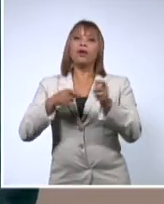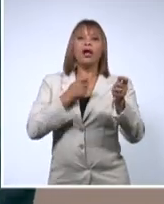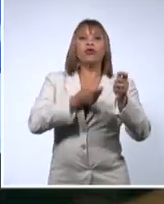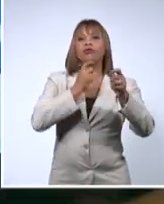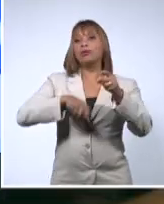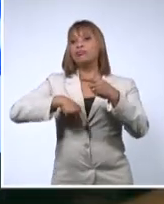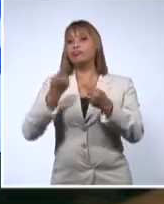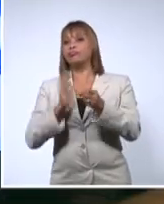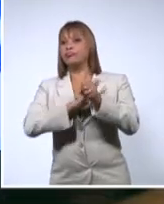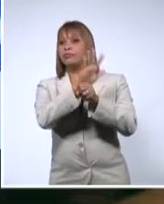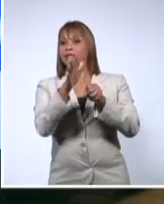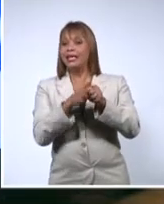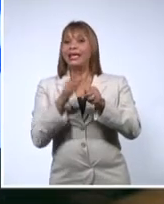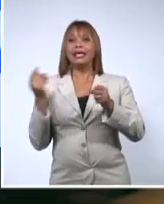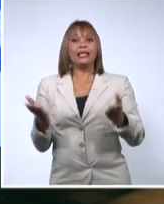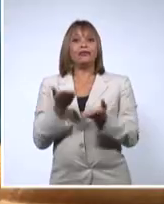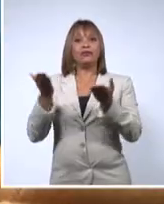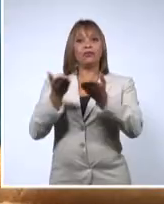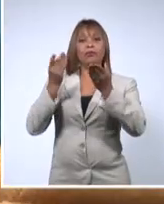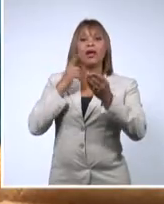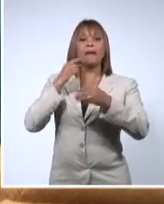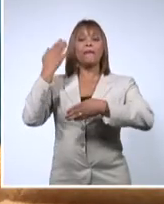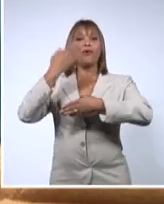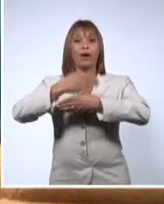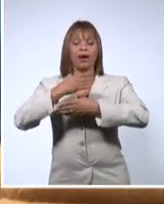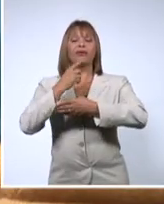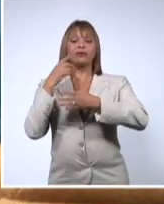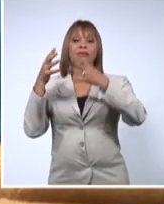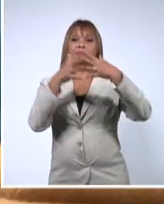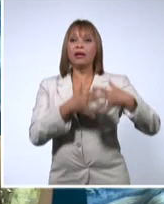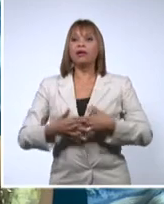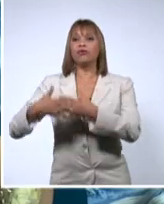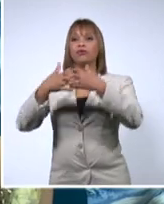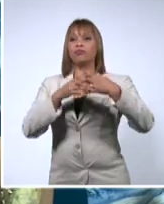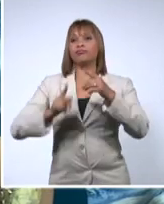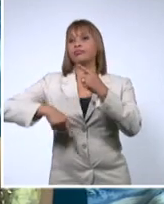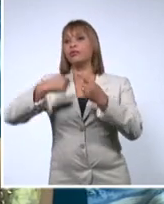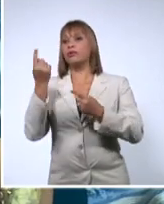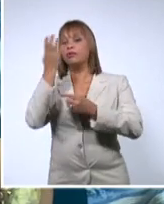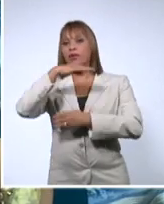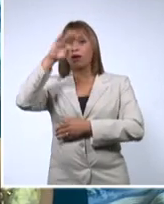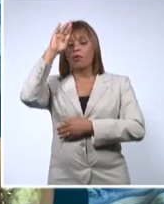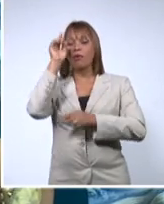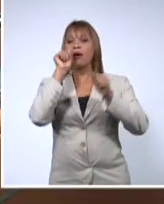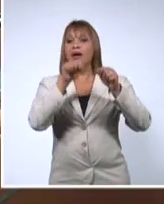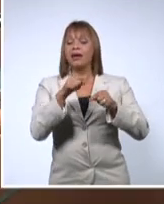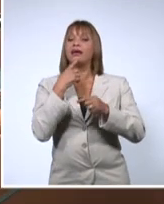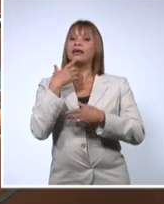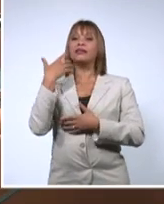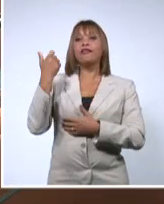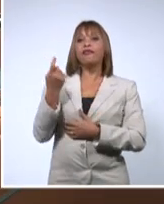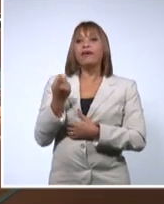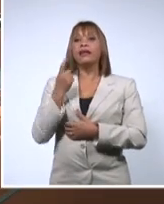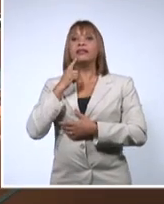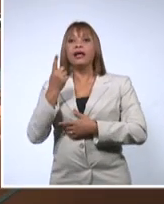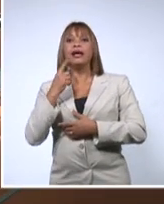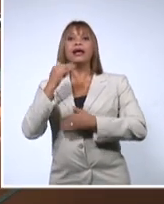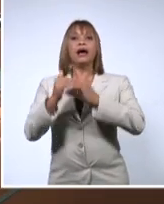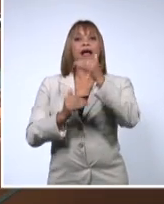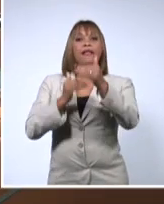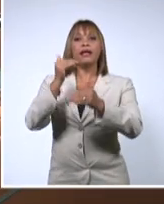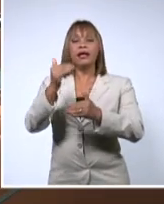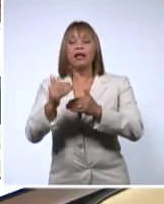asedio cada vez más agresivo del bloqueo norteamericano contra Cuba. En este escenario es preciso llevar adelante la estrategia sin